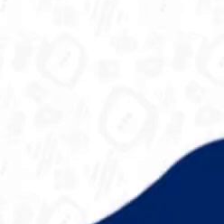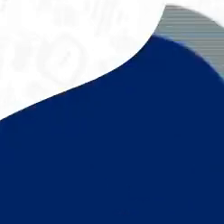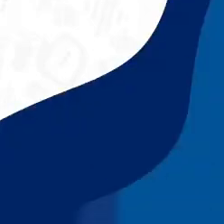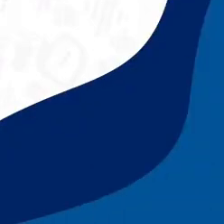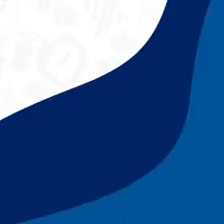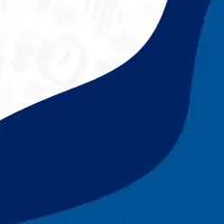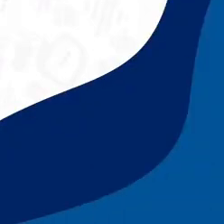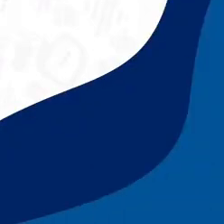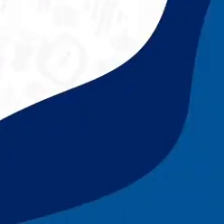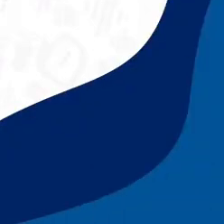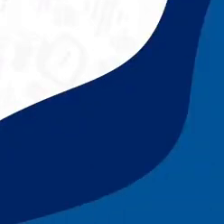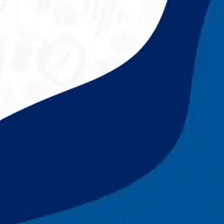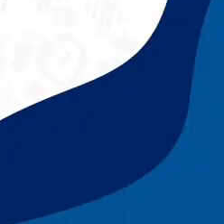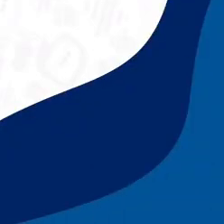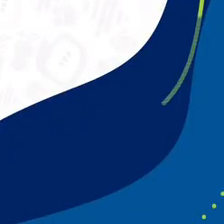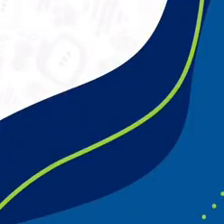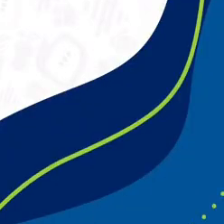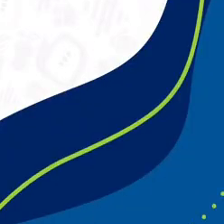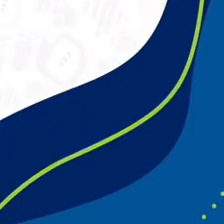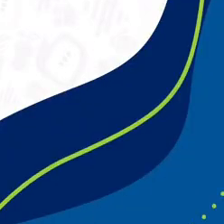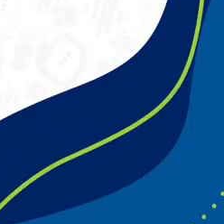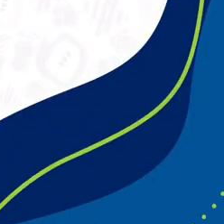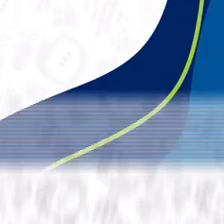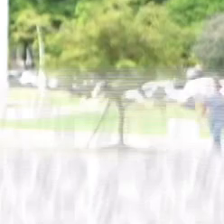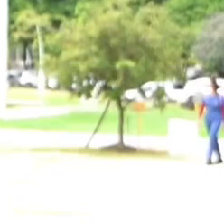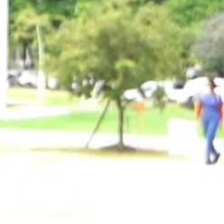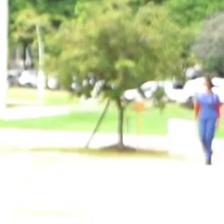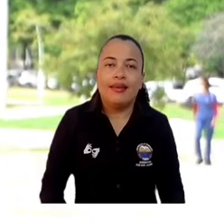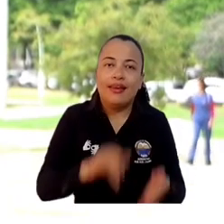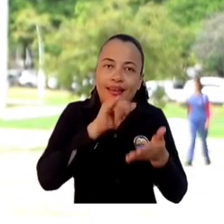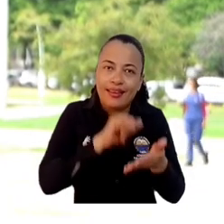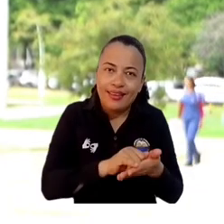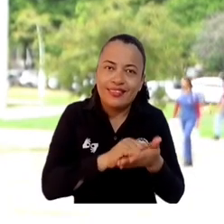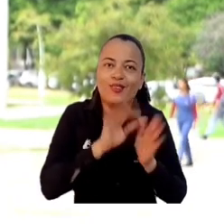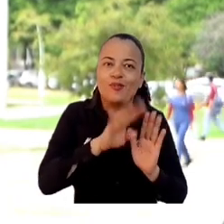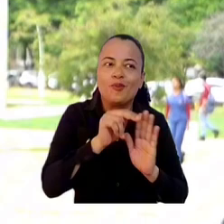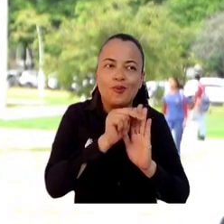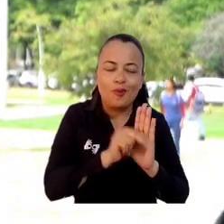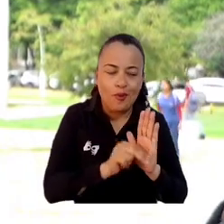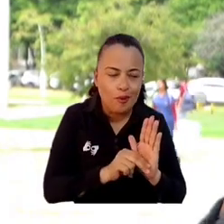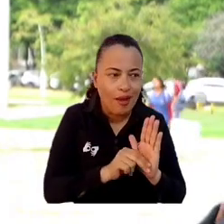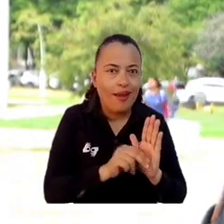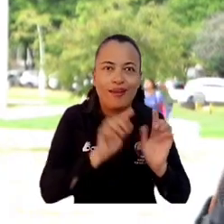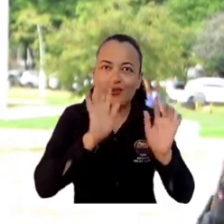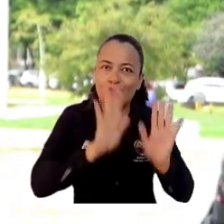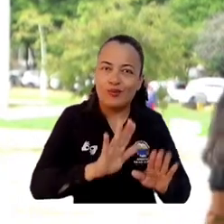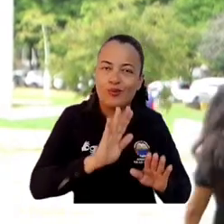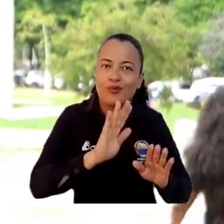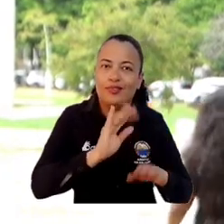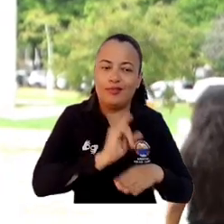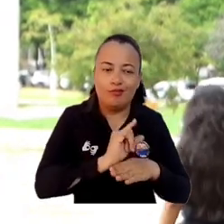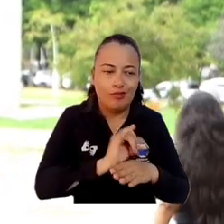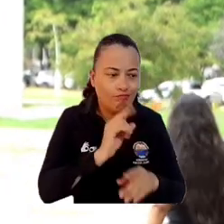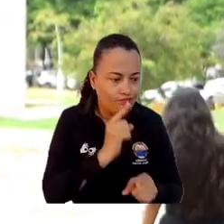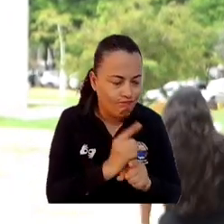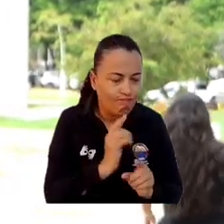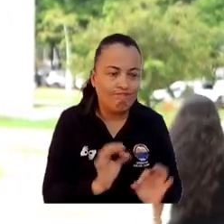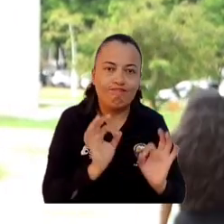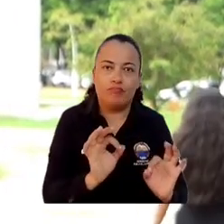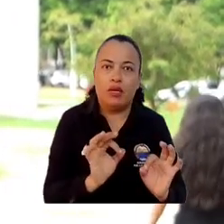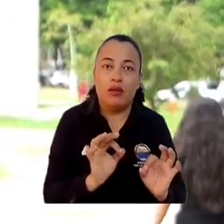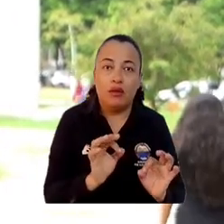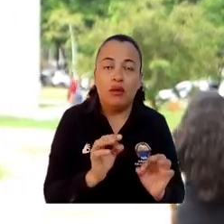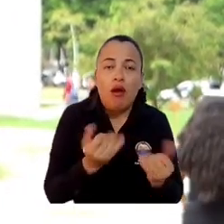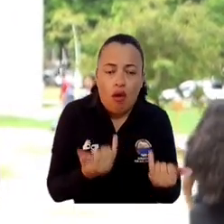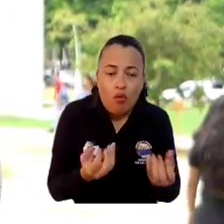esta es una de las políticas más acertadas hemos logrado yo